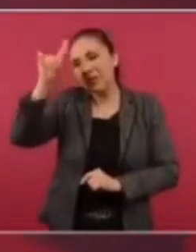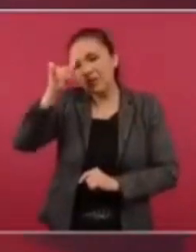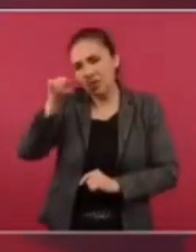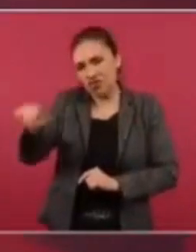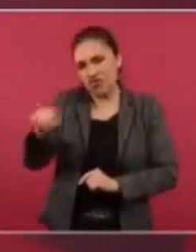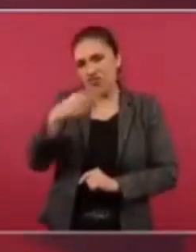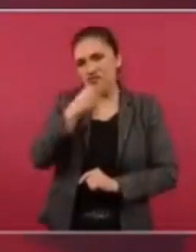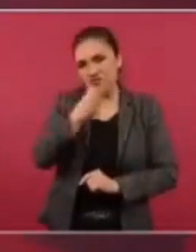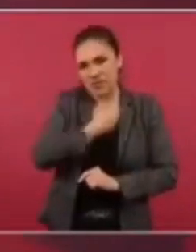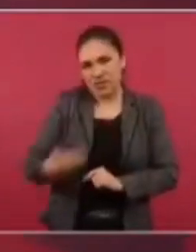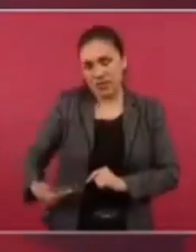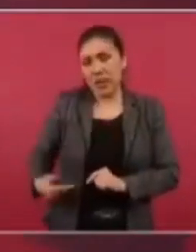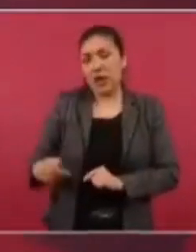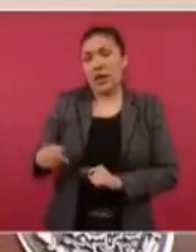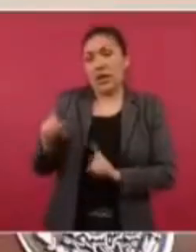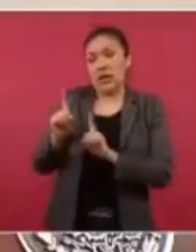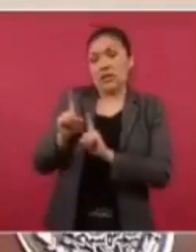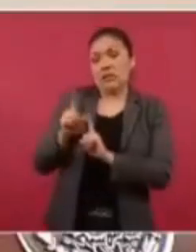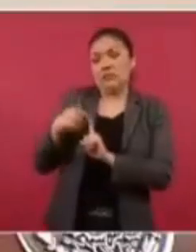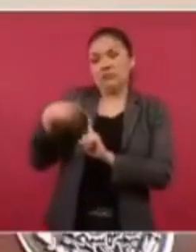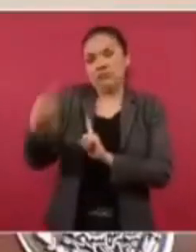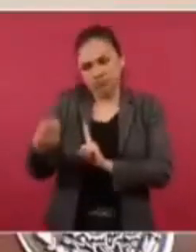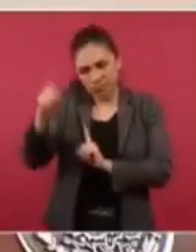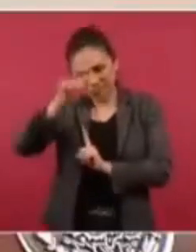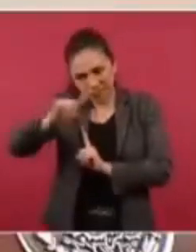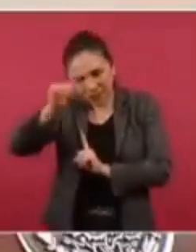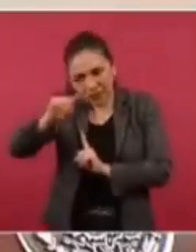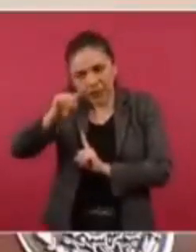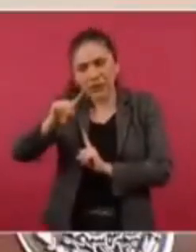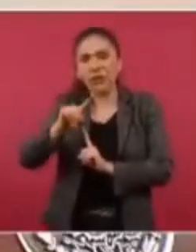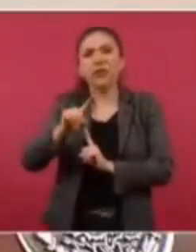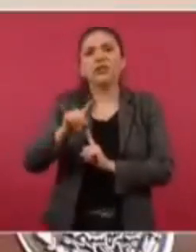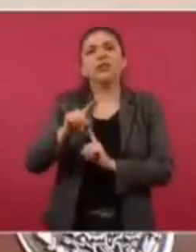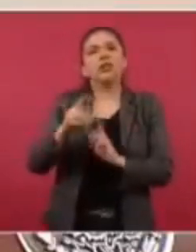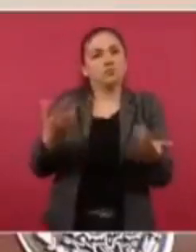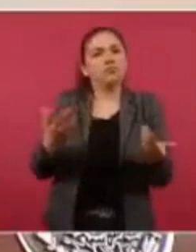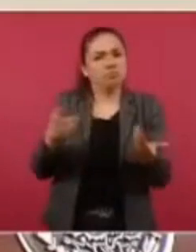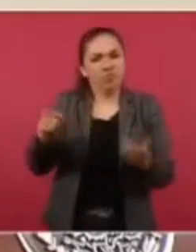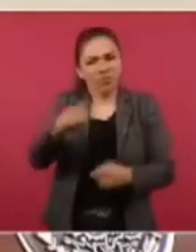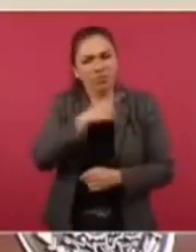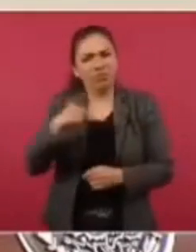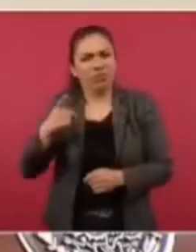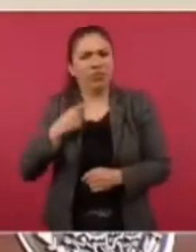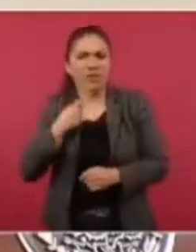y le recomendó que presentara una denuncia